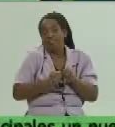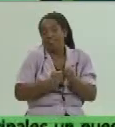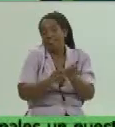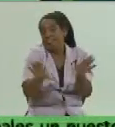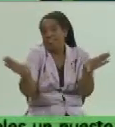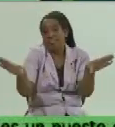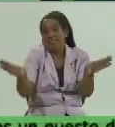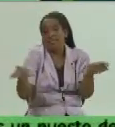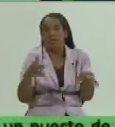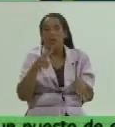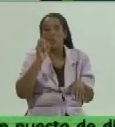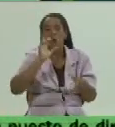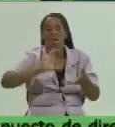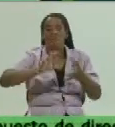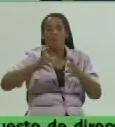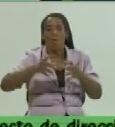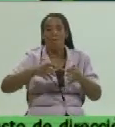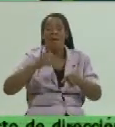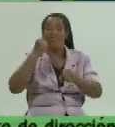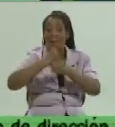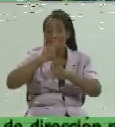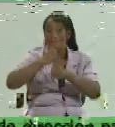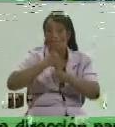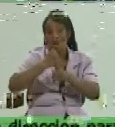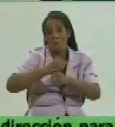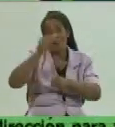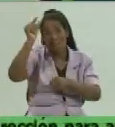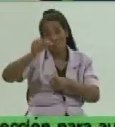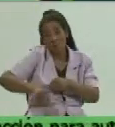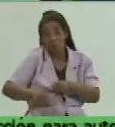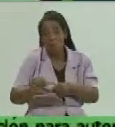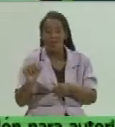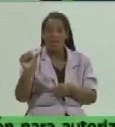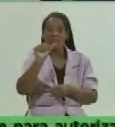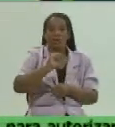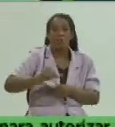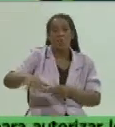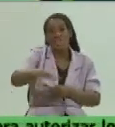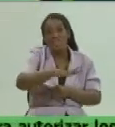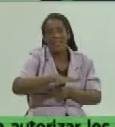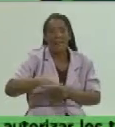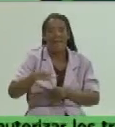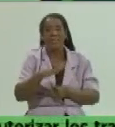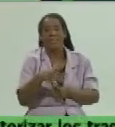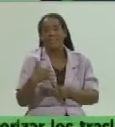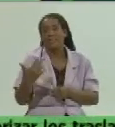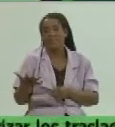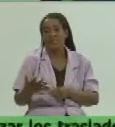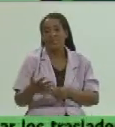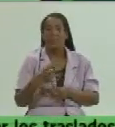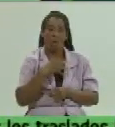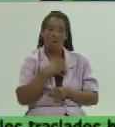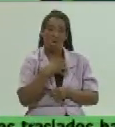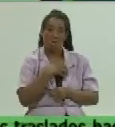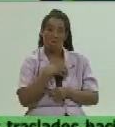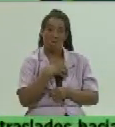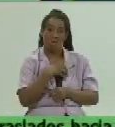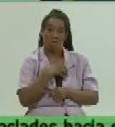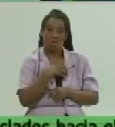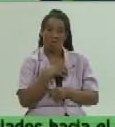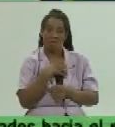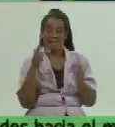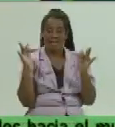formas de empleo en la sociedad como como parte de lo que se percibe la red de